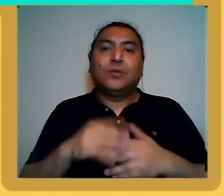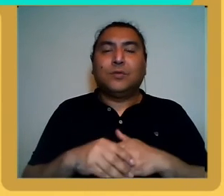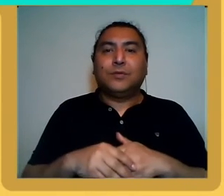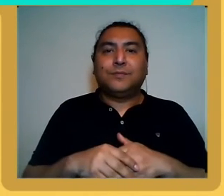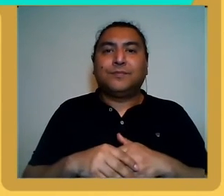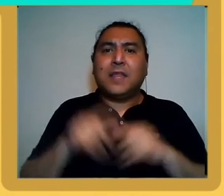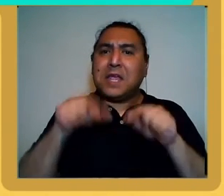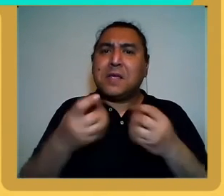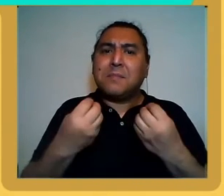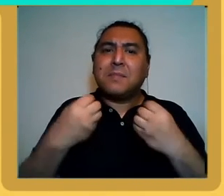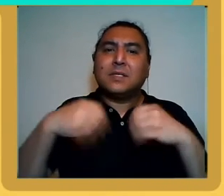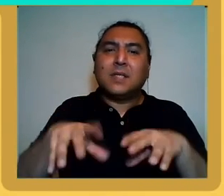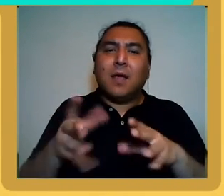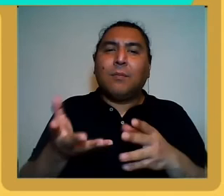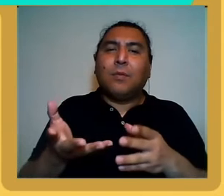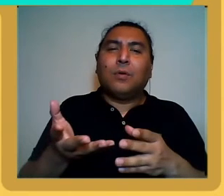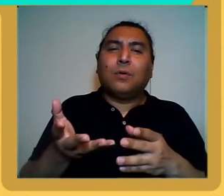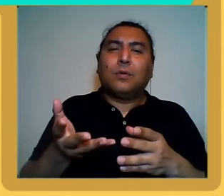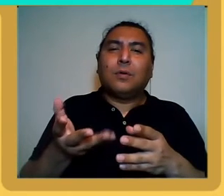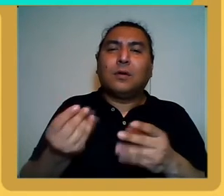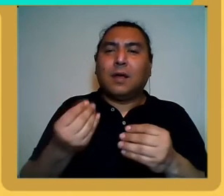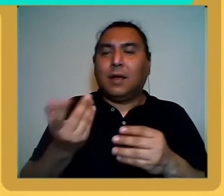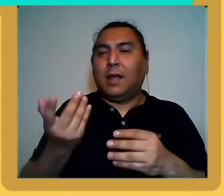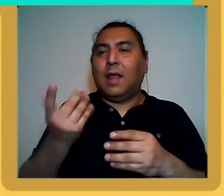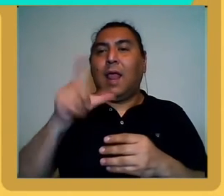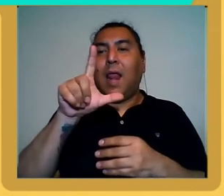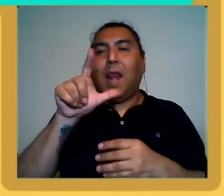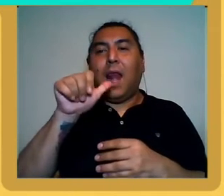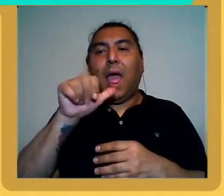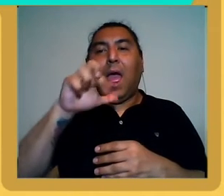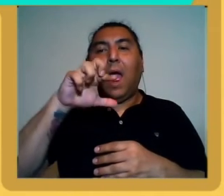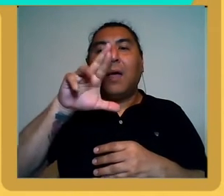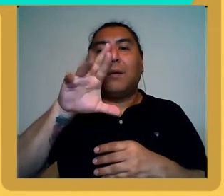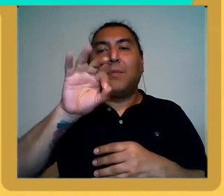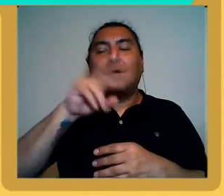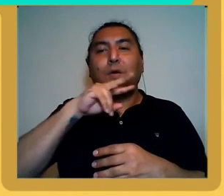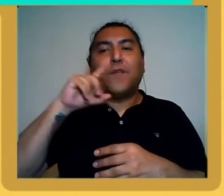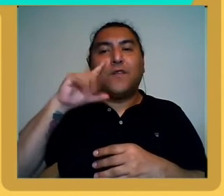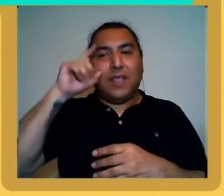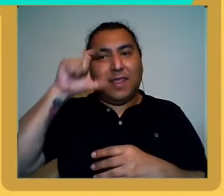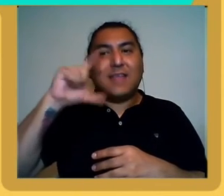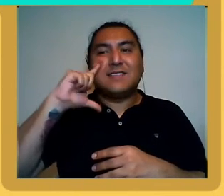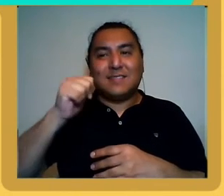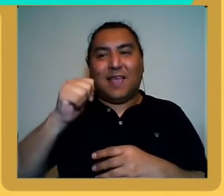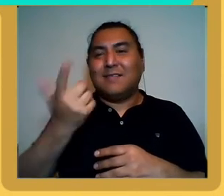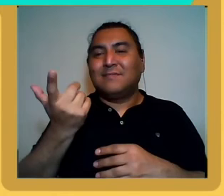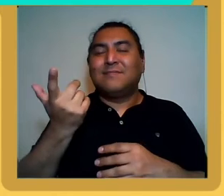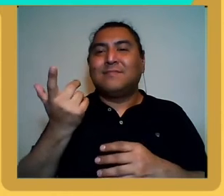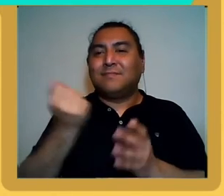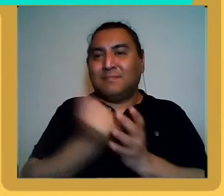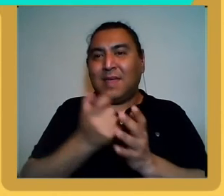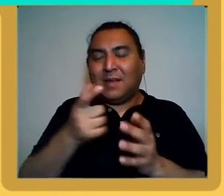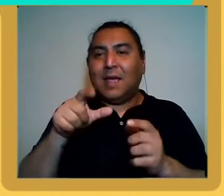empezamos en lo que es la providencia y hoy creo que para también muchos de los que están presentes está bien